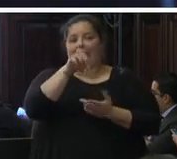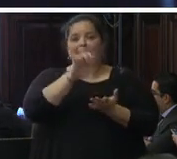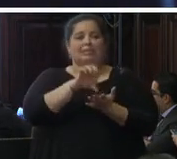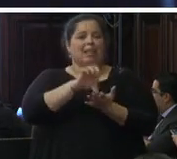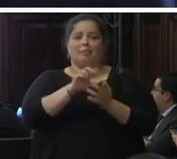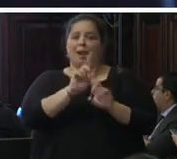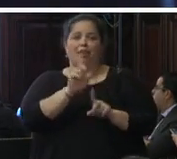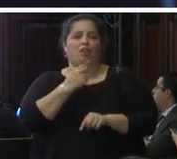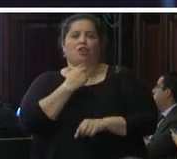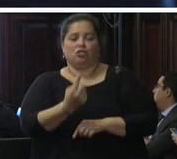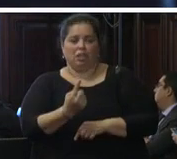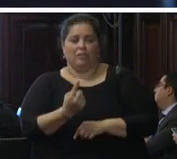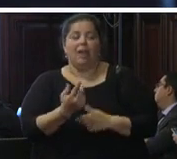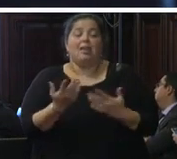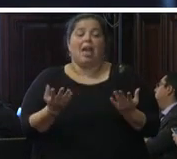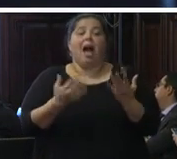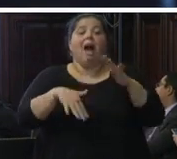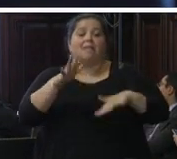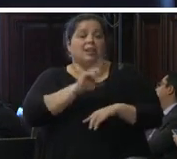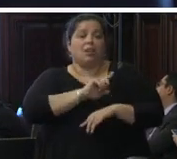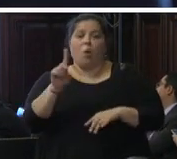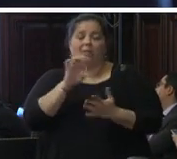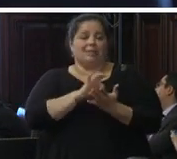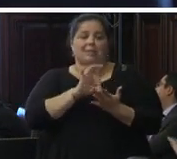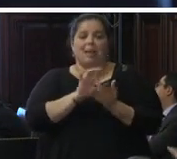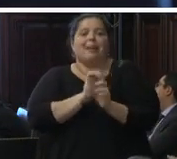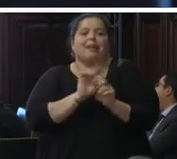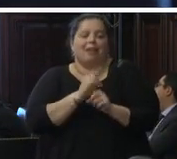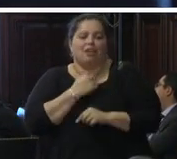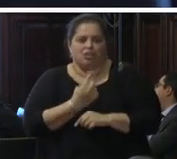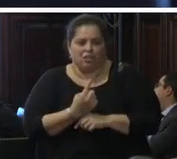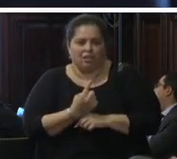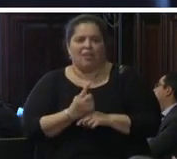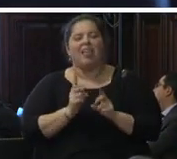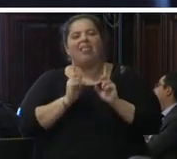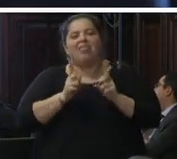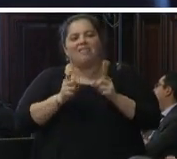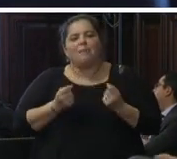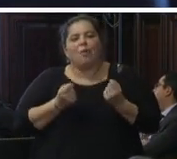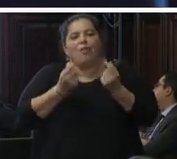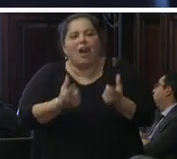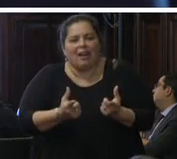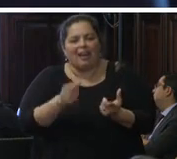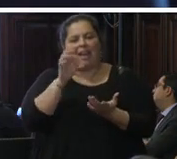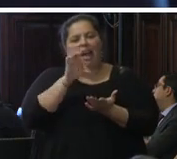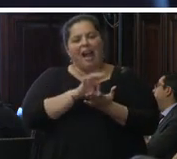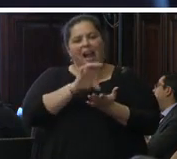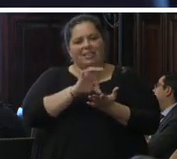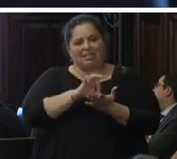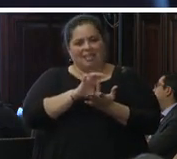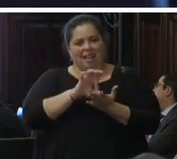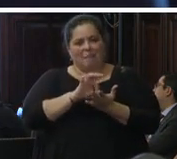y muchas veces no es que el sistema no sirve es que hay que dotar a este sistema de